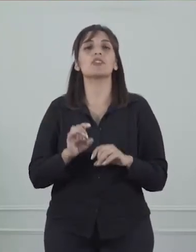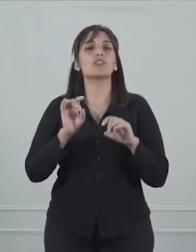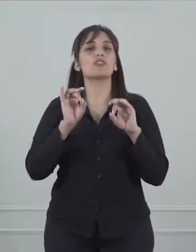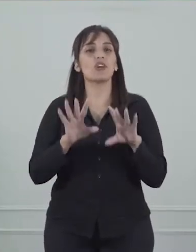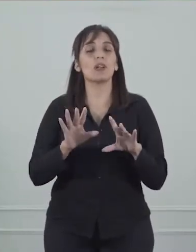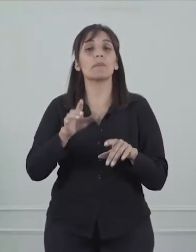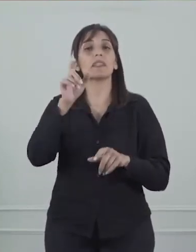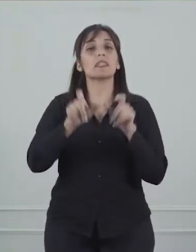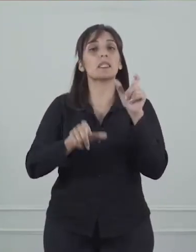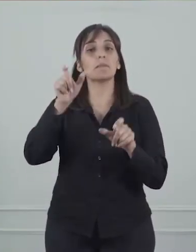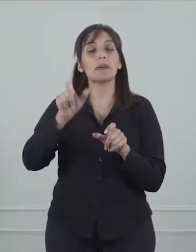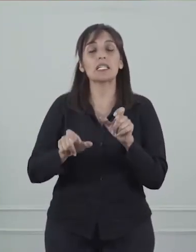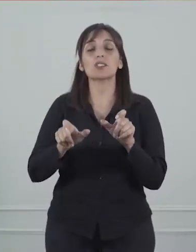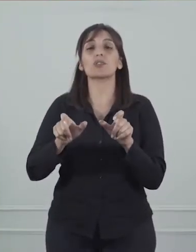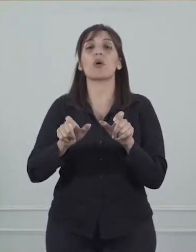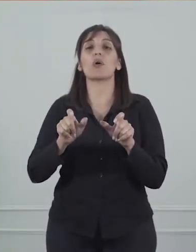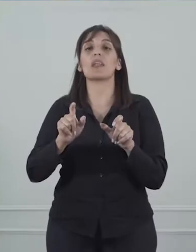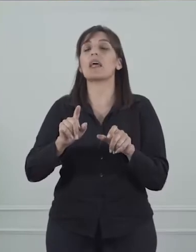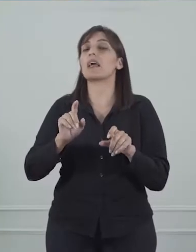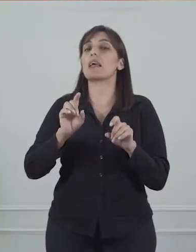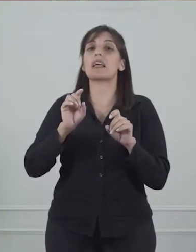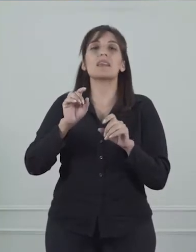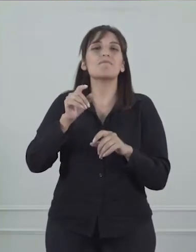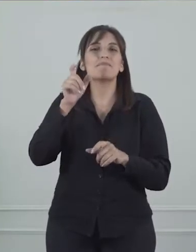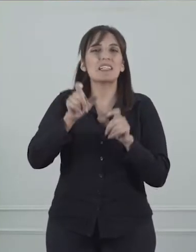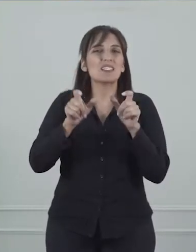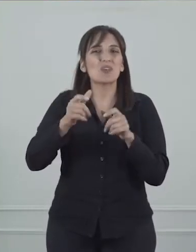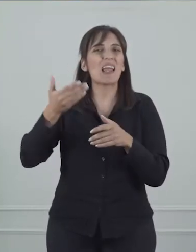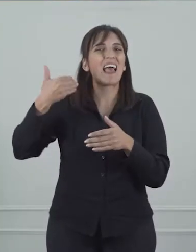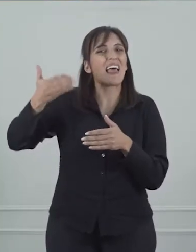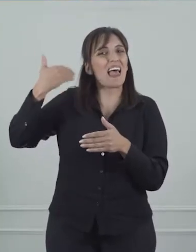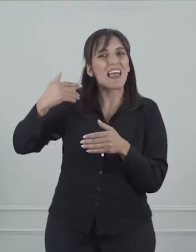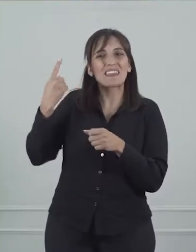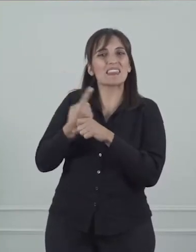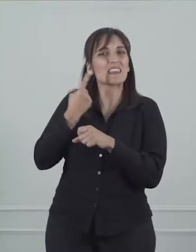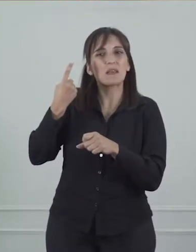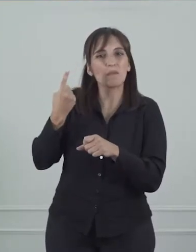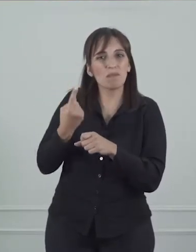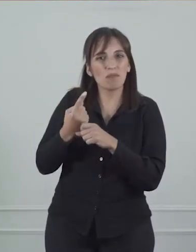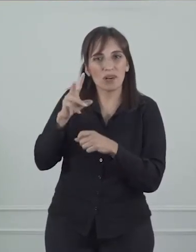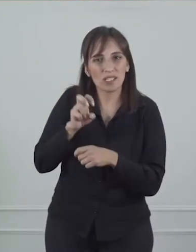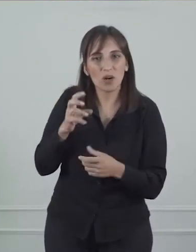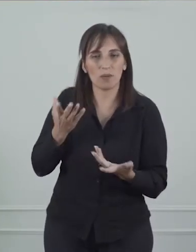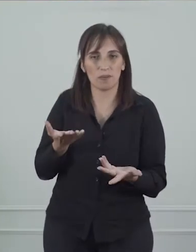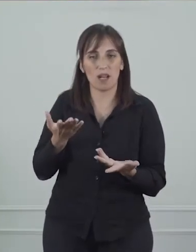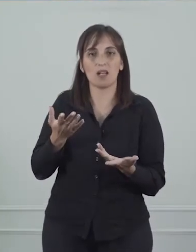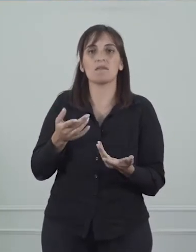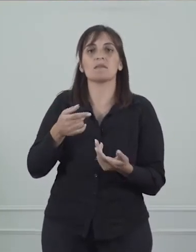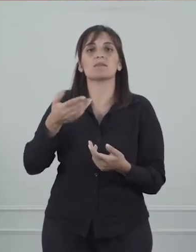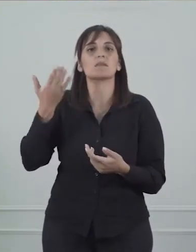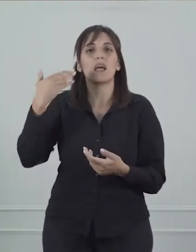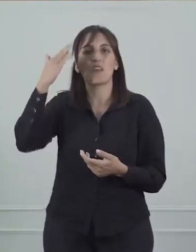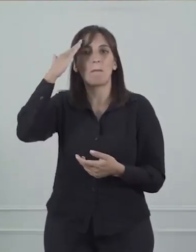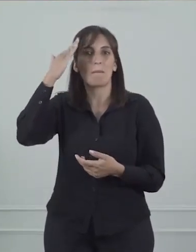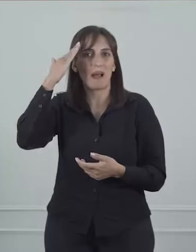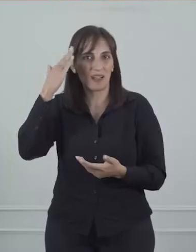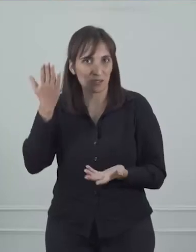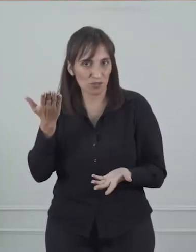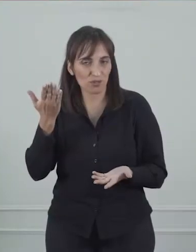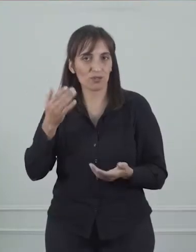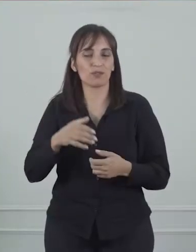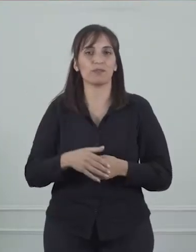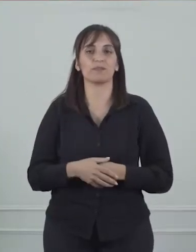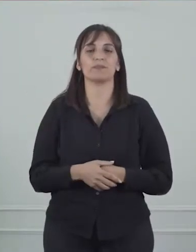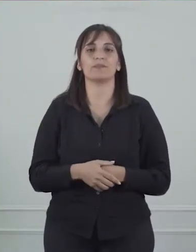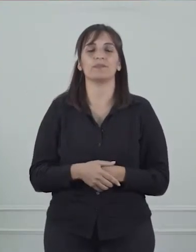son para los rezagados, para los que no pudieron cobrar en los últimos días del mes de marzo. Le pedimos a la comunidad